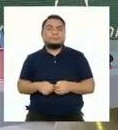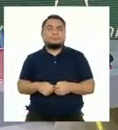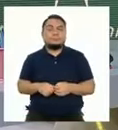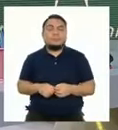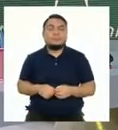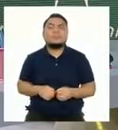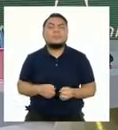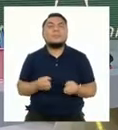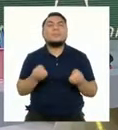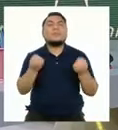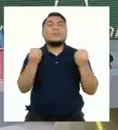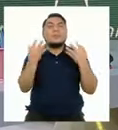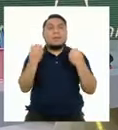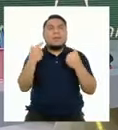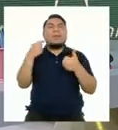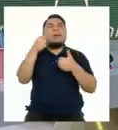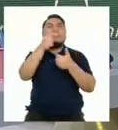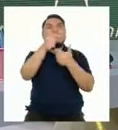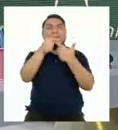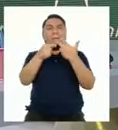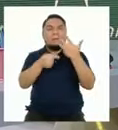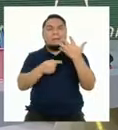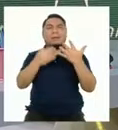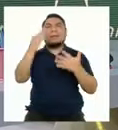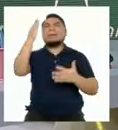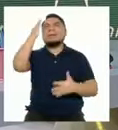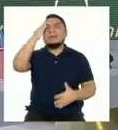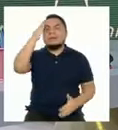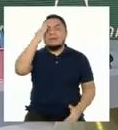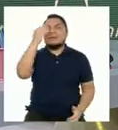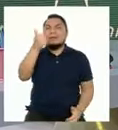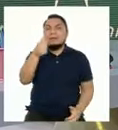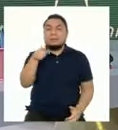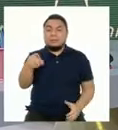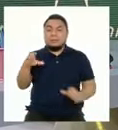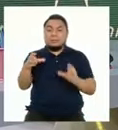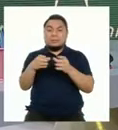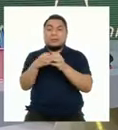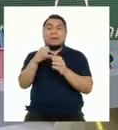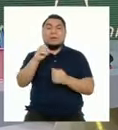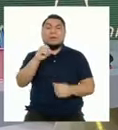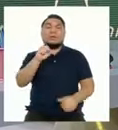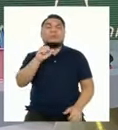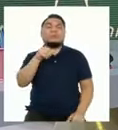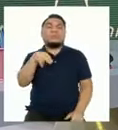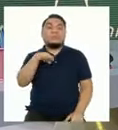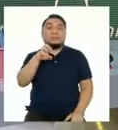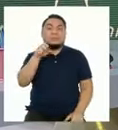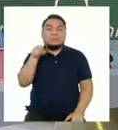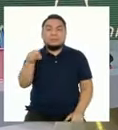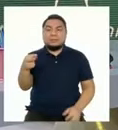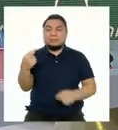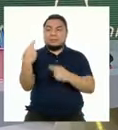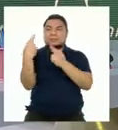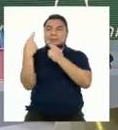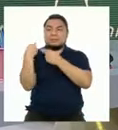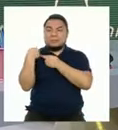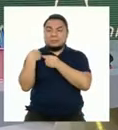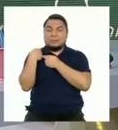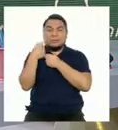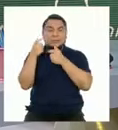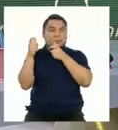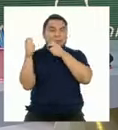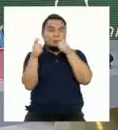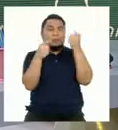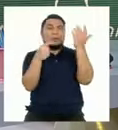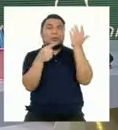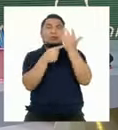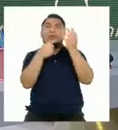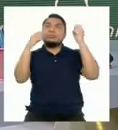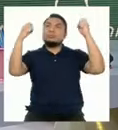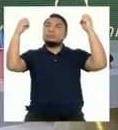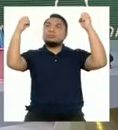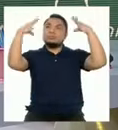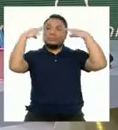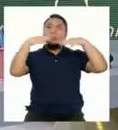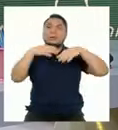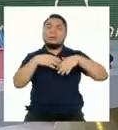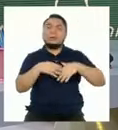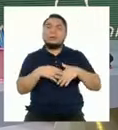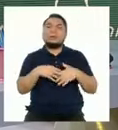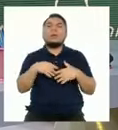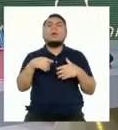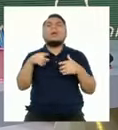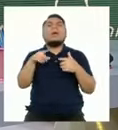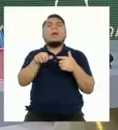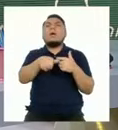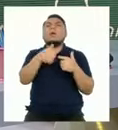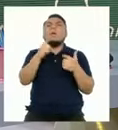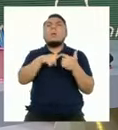¡Qué bueno saber todo esto! Y así como Ocine Hermin se encarga de fiscalizar la electricidad, ¿cuál sería la